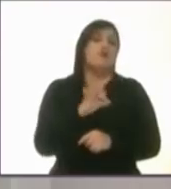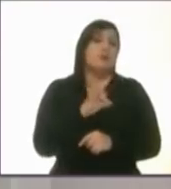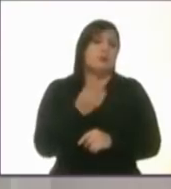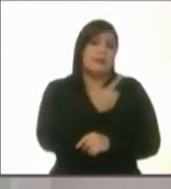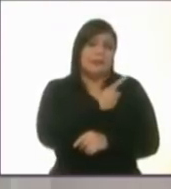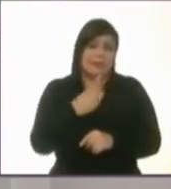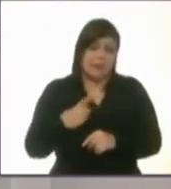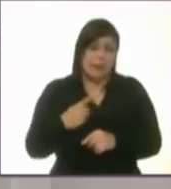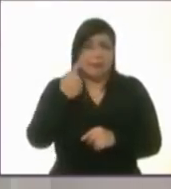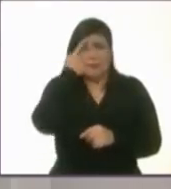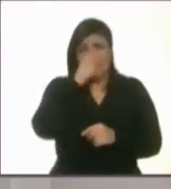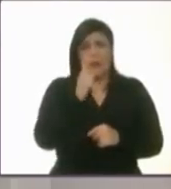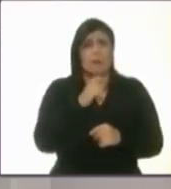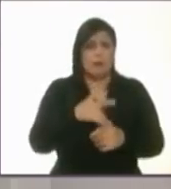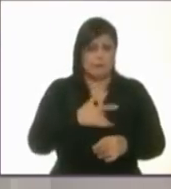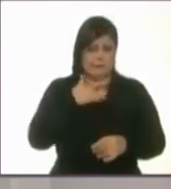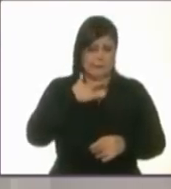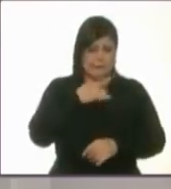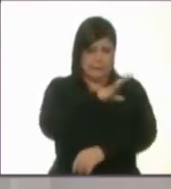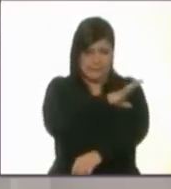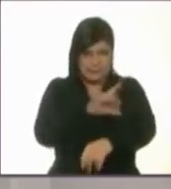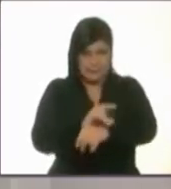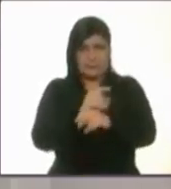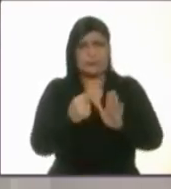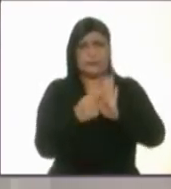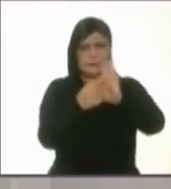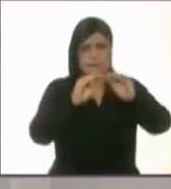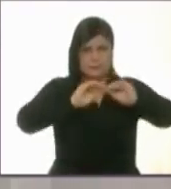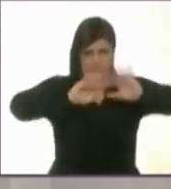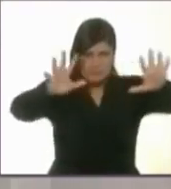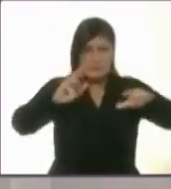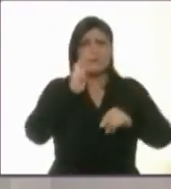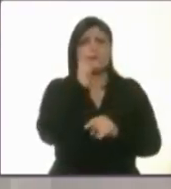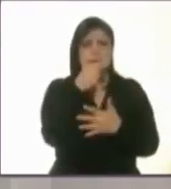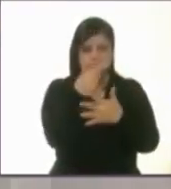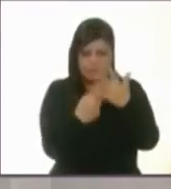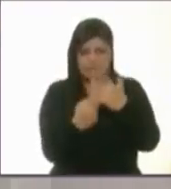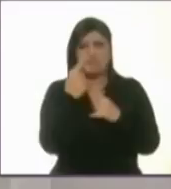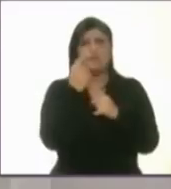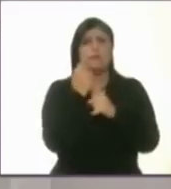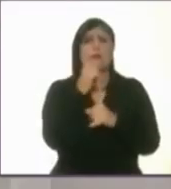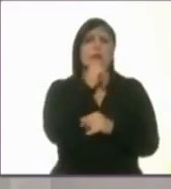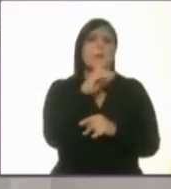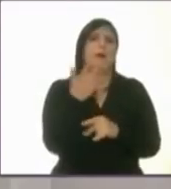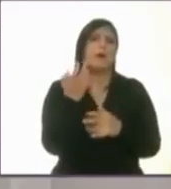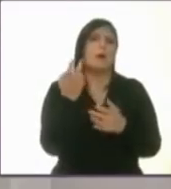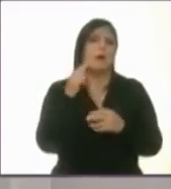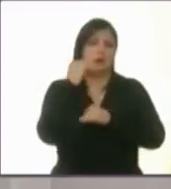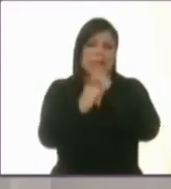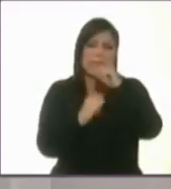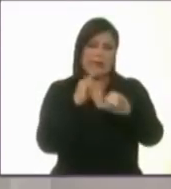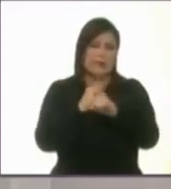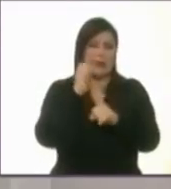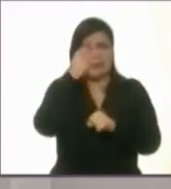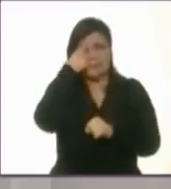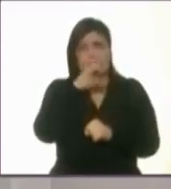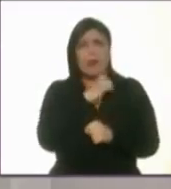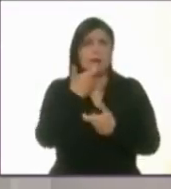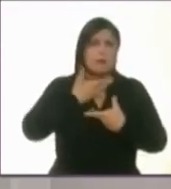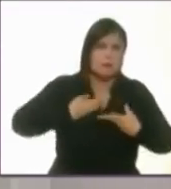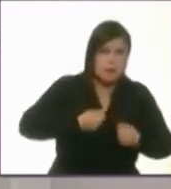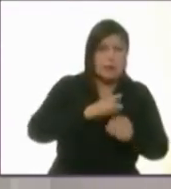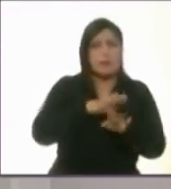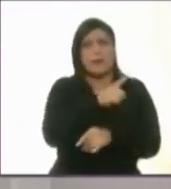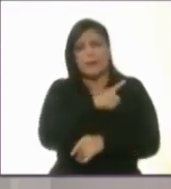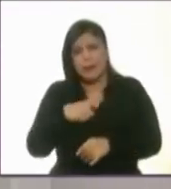sentidos de transparencia, la rendición de cuentas y también el uso internacional de buenas prácticas en cuanto al gasto, la deuda y,